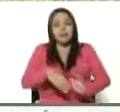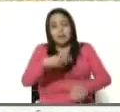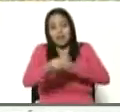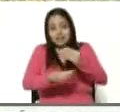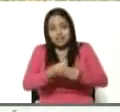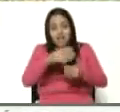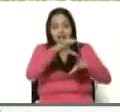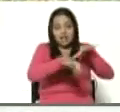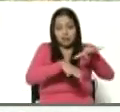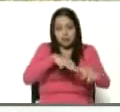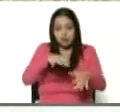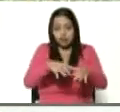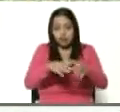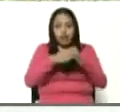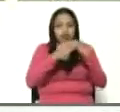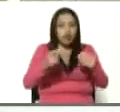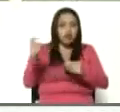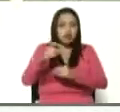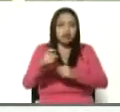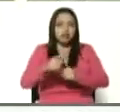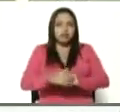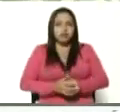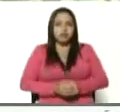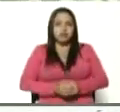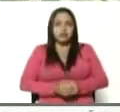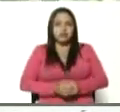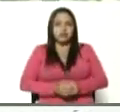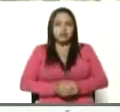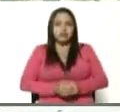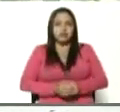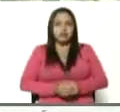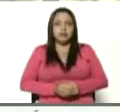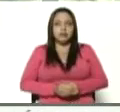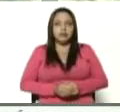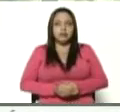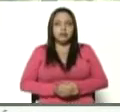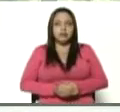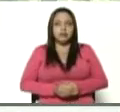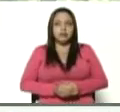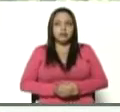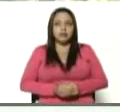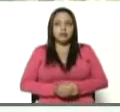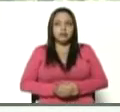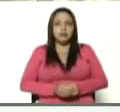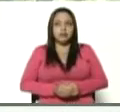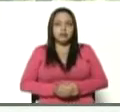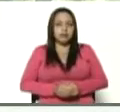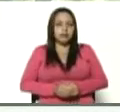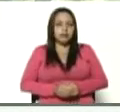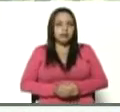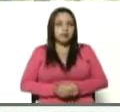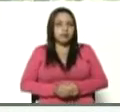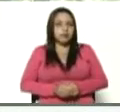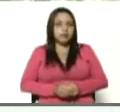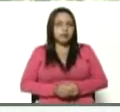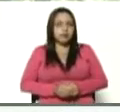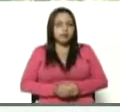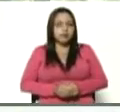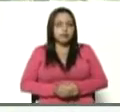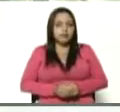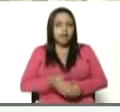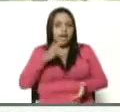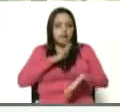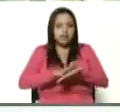los alimentos que todos merecemos. Agradecer, ahí están, no se sabe quién es el búfalo, el de la izquierda. Tranquilidad, la